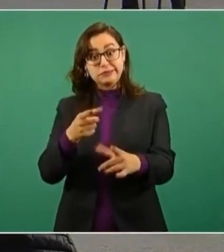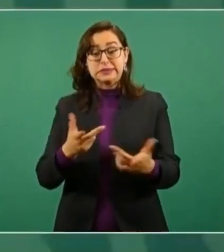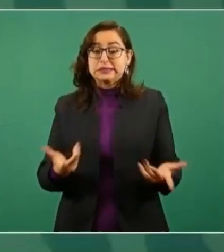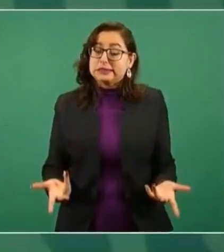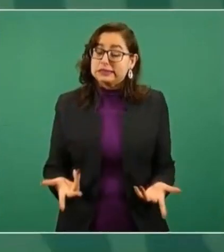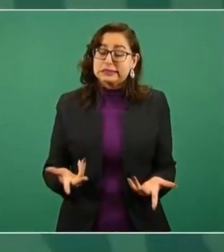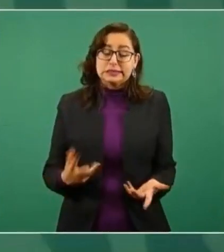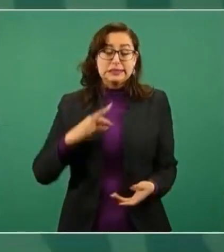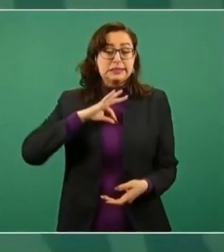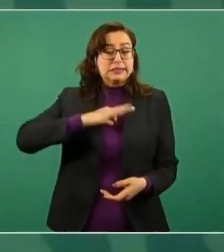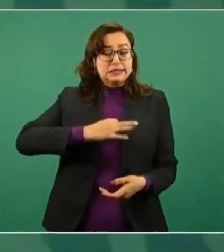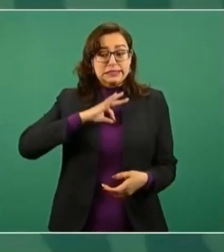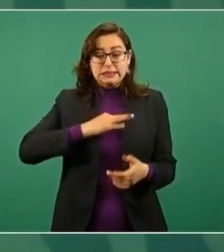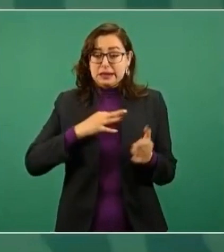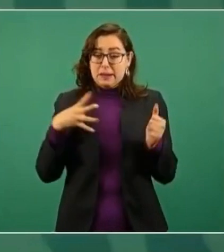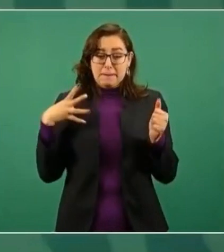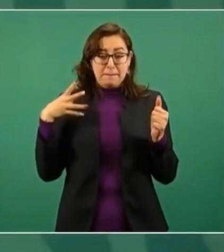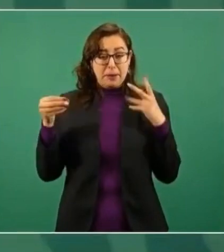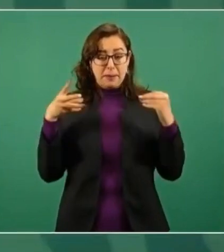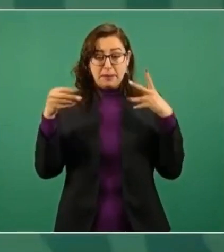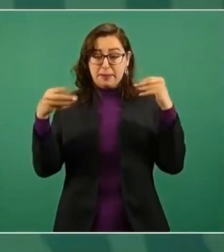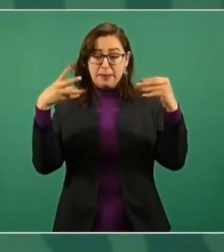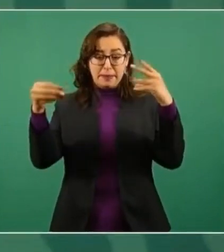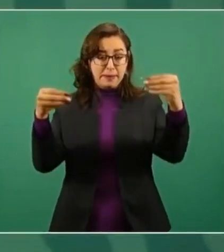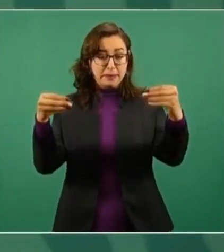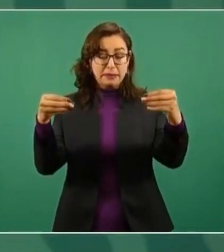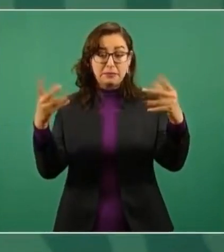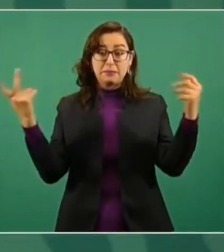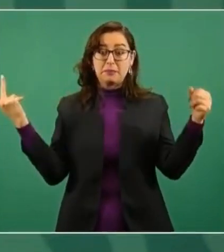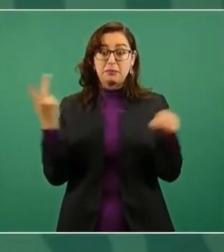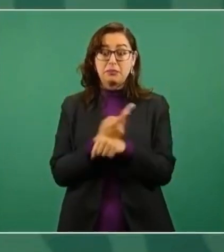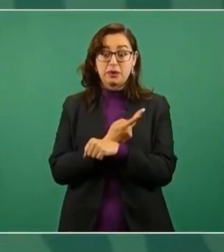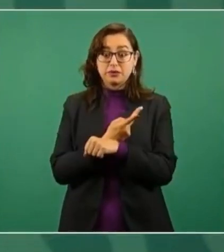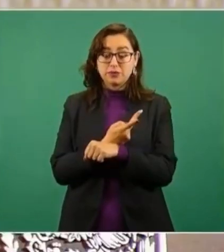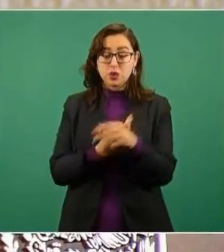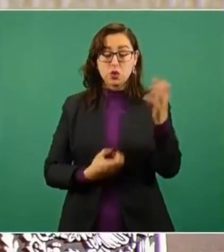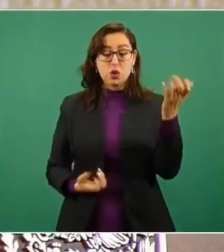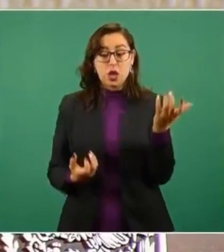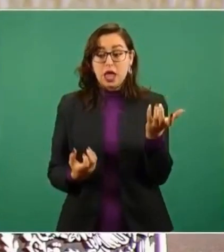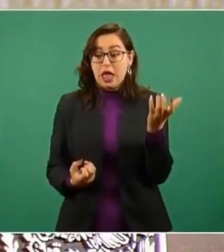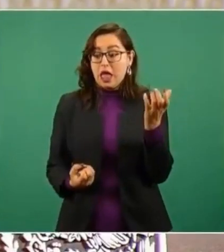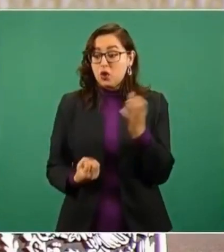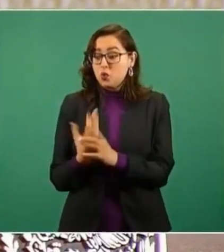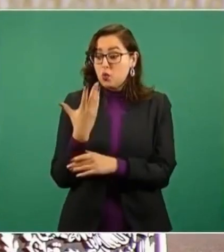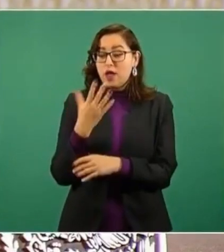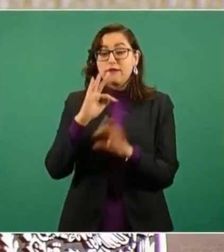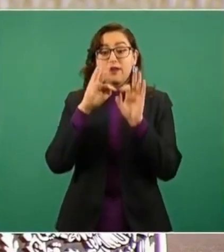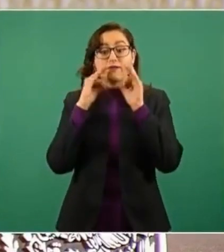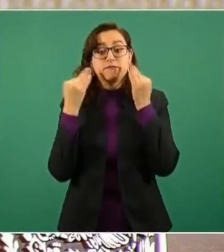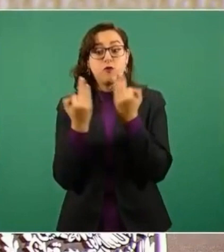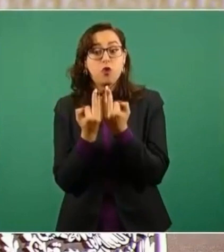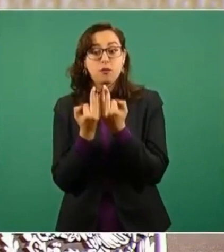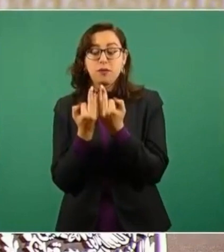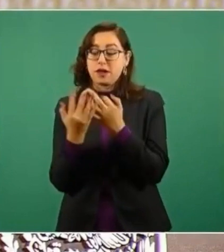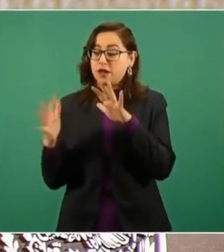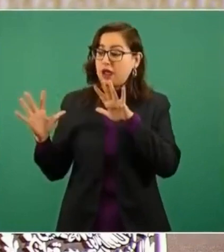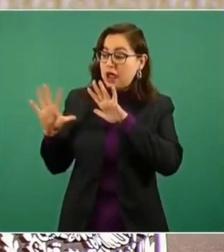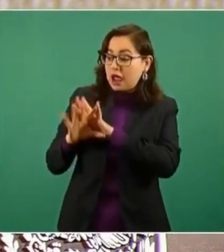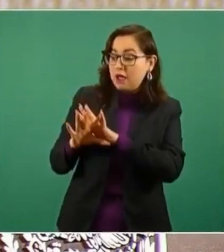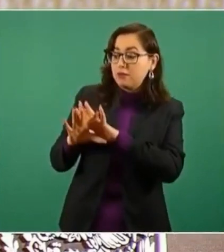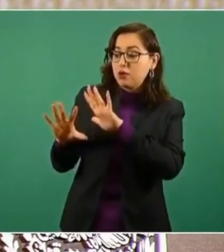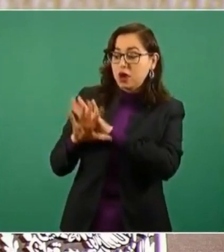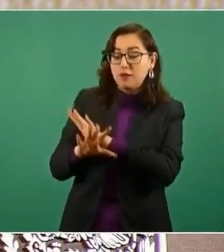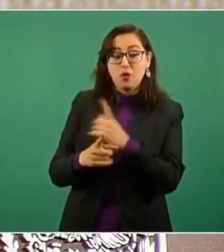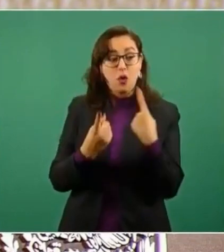efectivamente llevó al Sistema Educativo Nacional a la necesidad de adaptarse continuamente mientras se avanzaba en la lucha